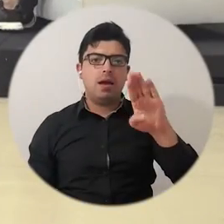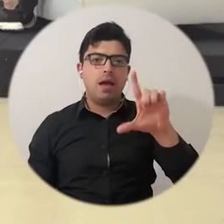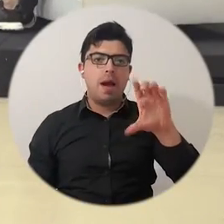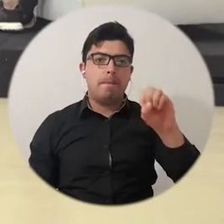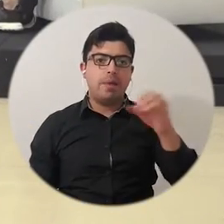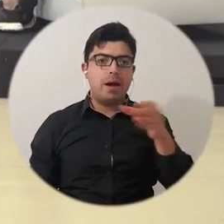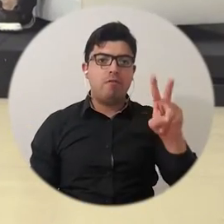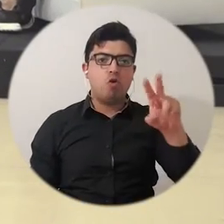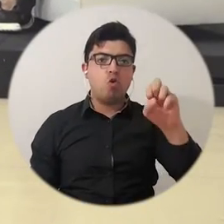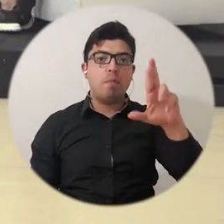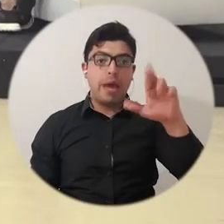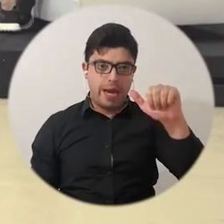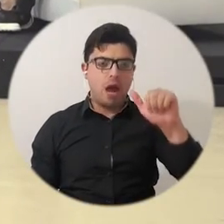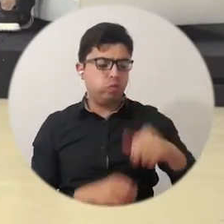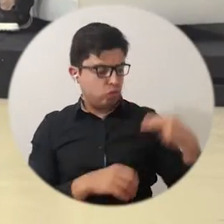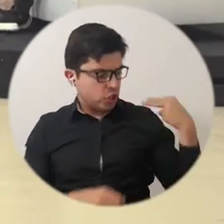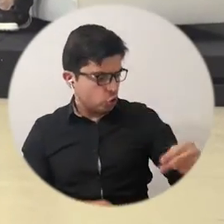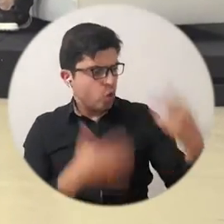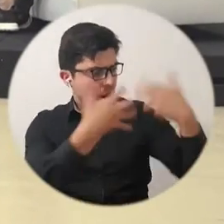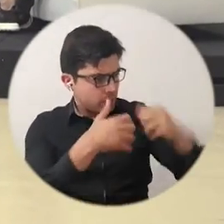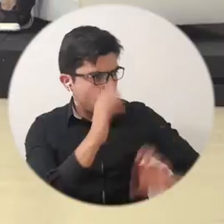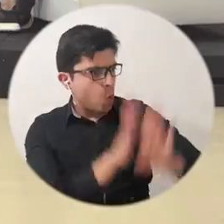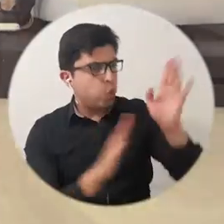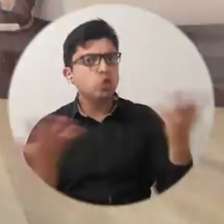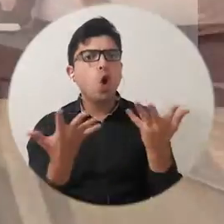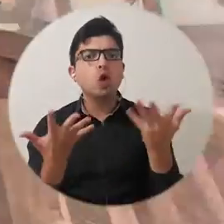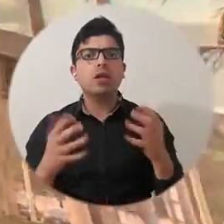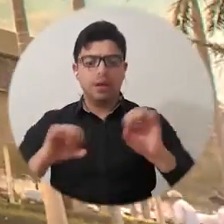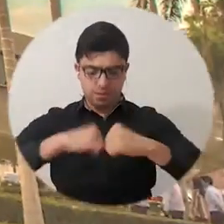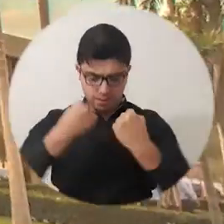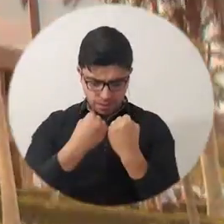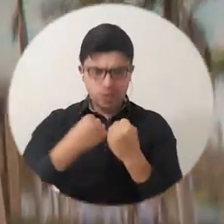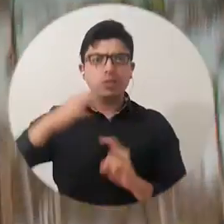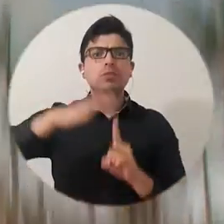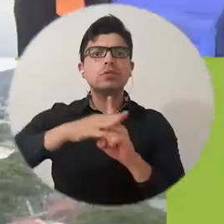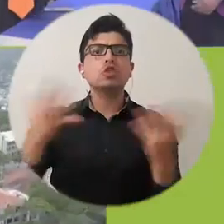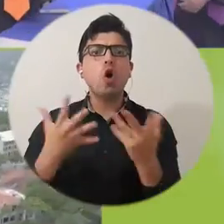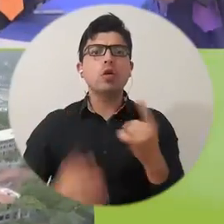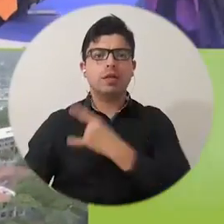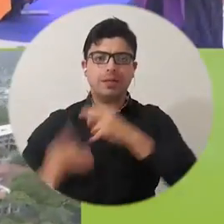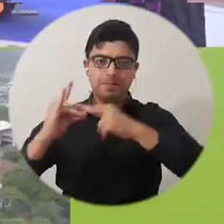exaltó la historia de esta empresa cuya semilla se sembró en las aulas de la institución.